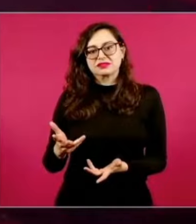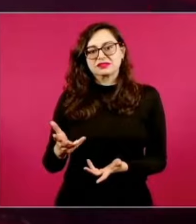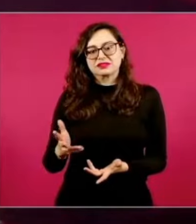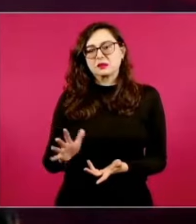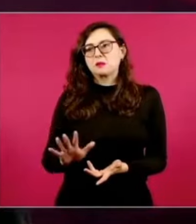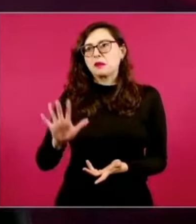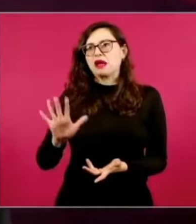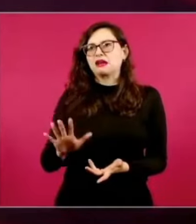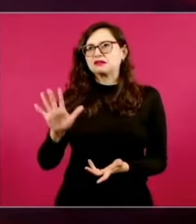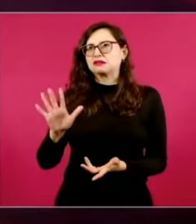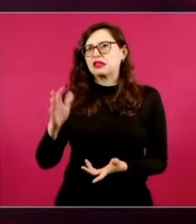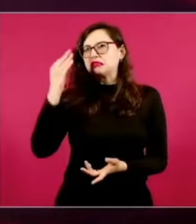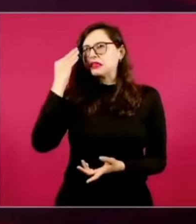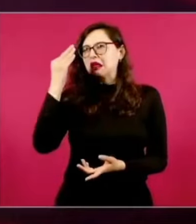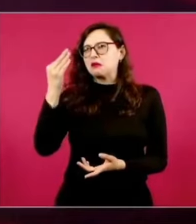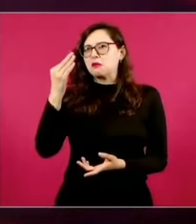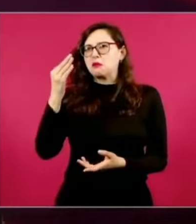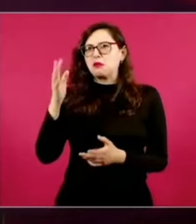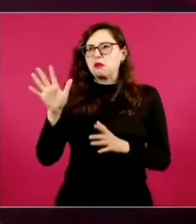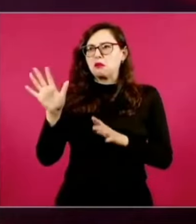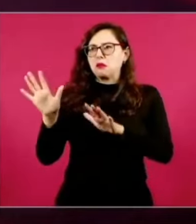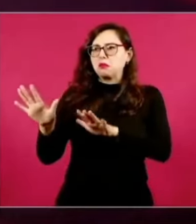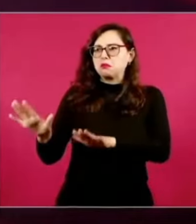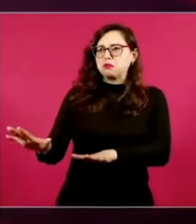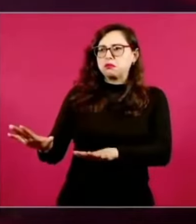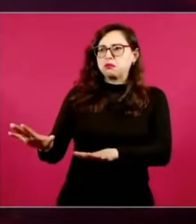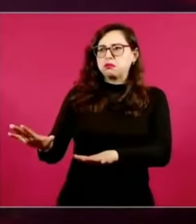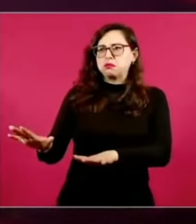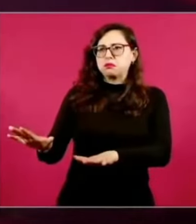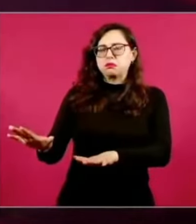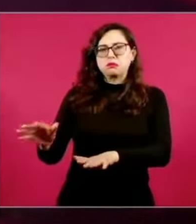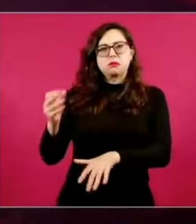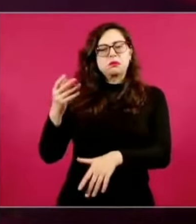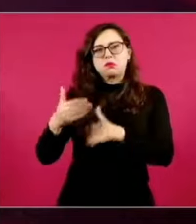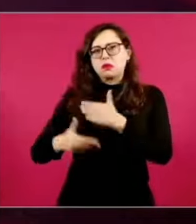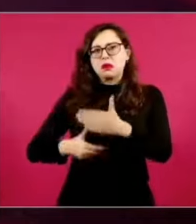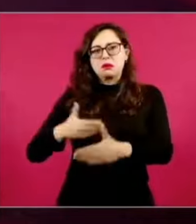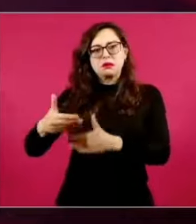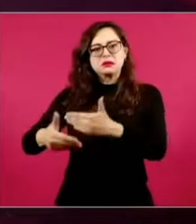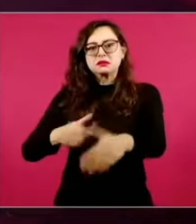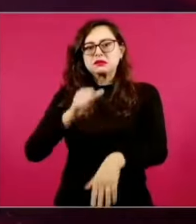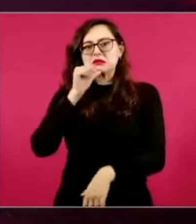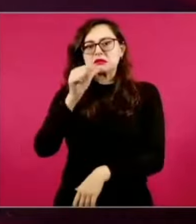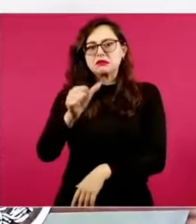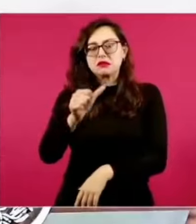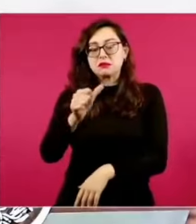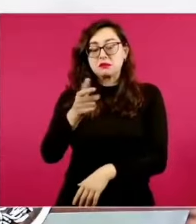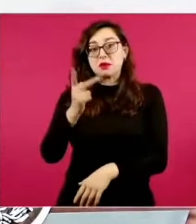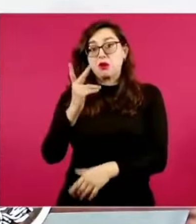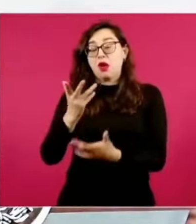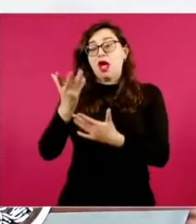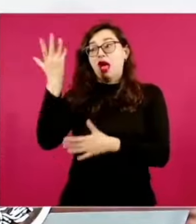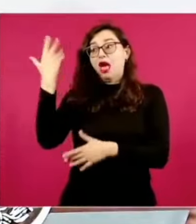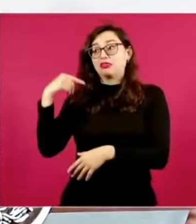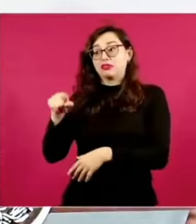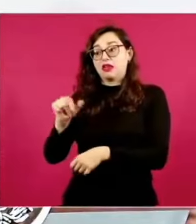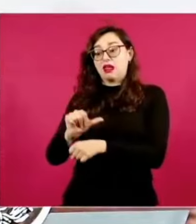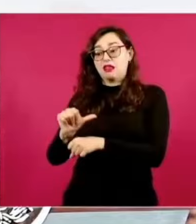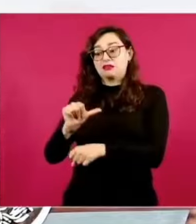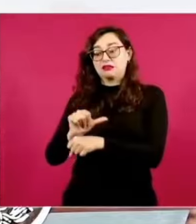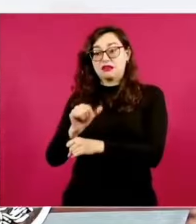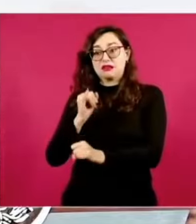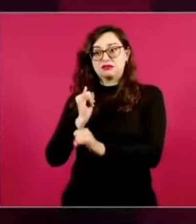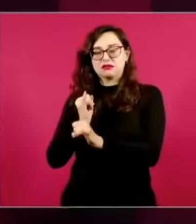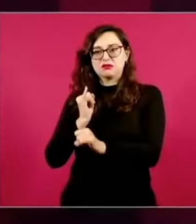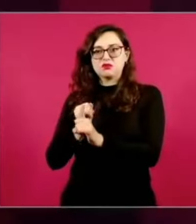ese tiempo, ¿no? Entonces, las redes sociales en nuestro país tuvieron un rol fundamental, no solamente para